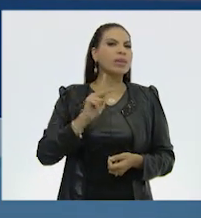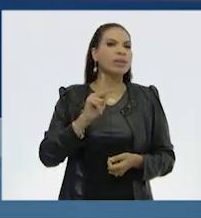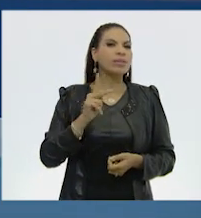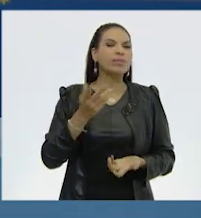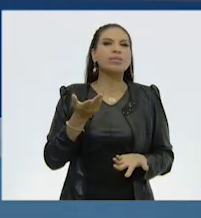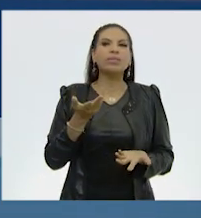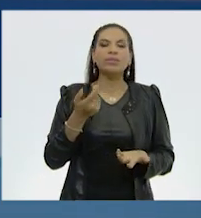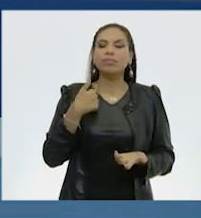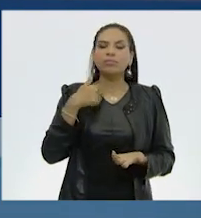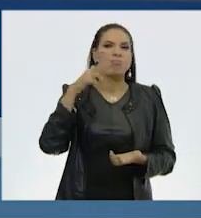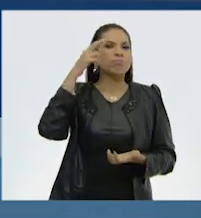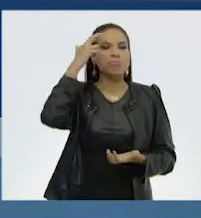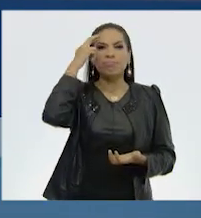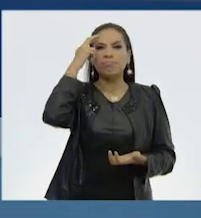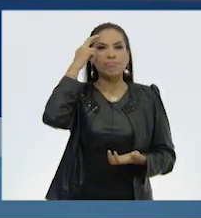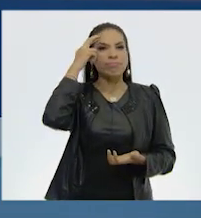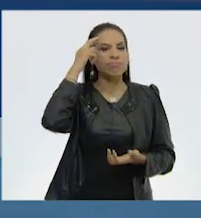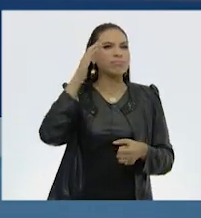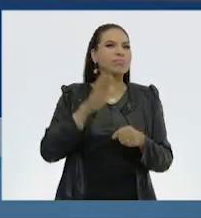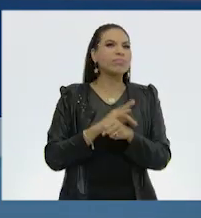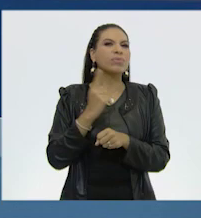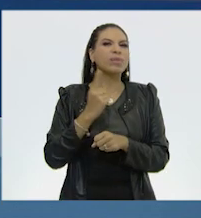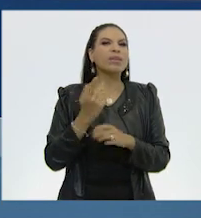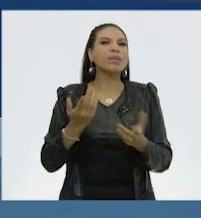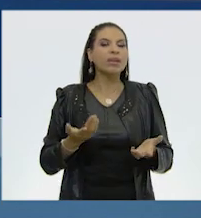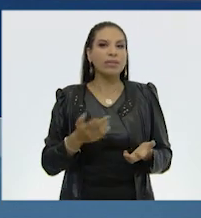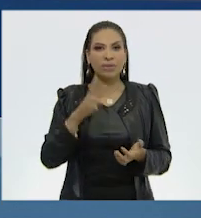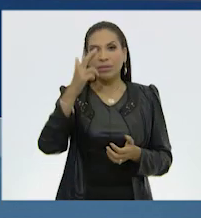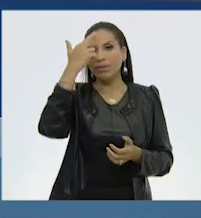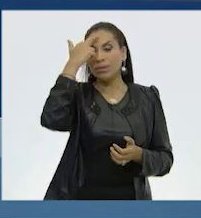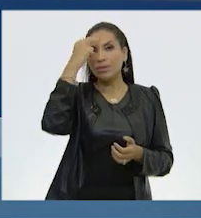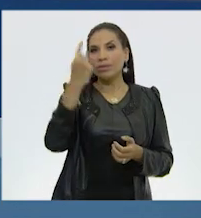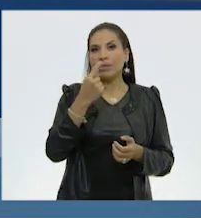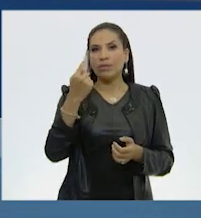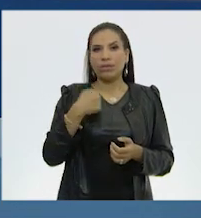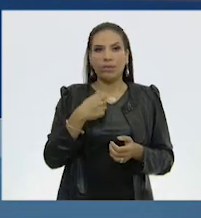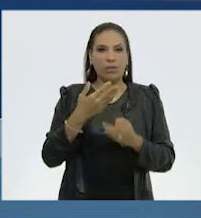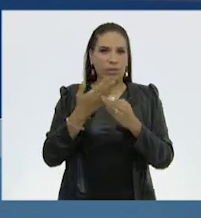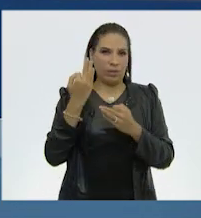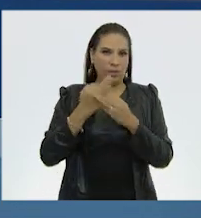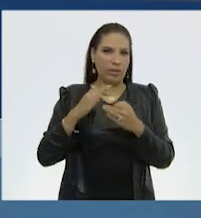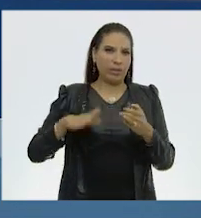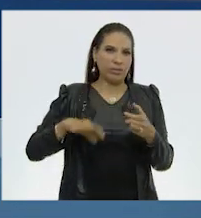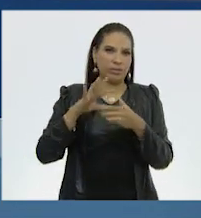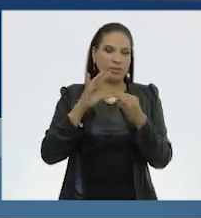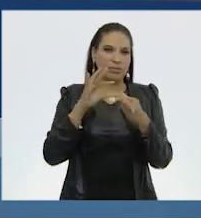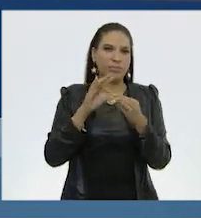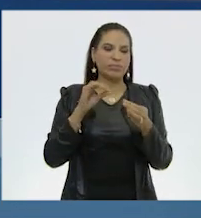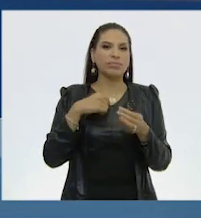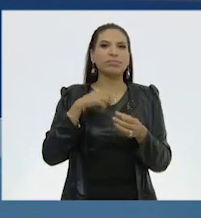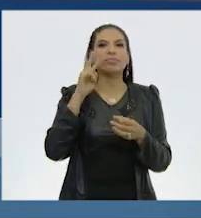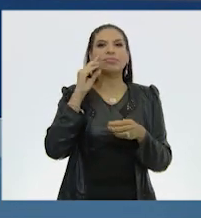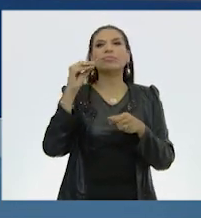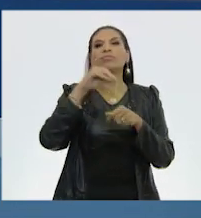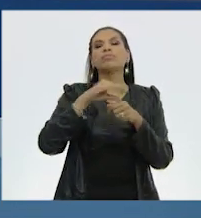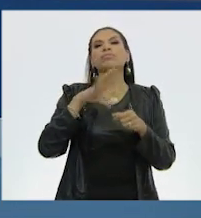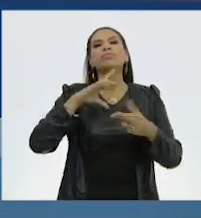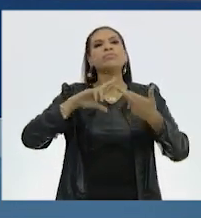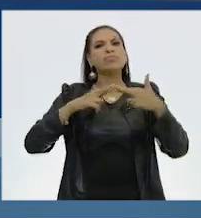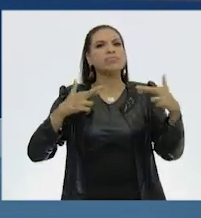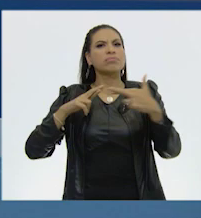Pero yo ya no recuerdo por qué. Recuerdo que en mis notas, pues, yo puse que están muy